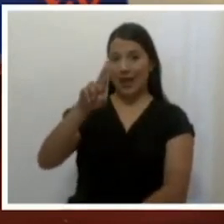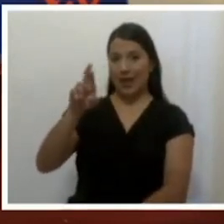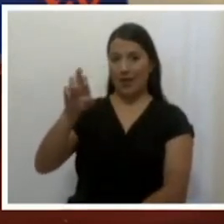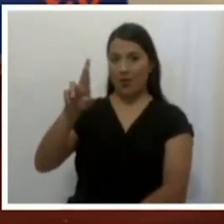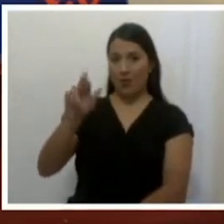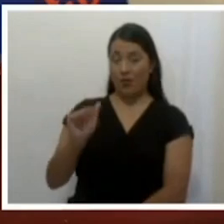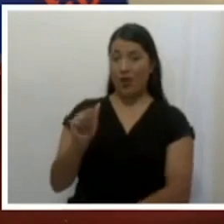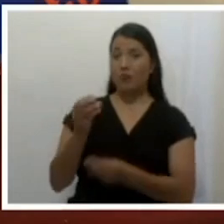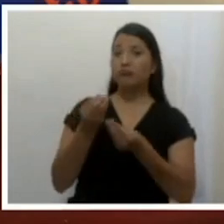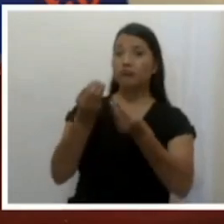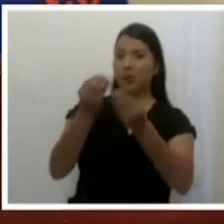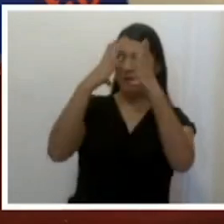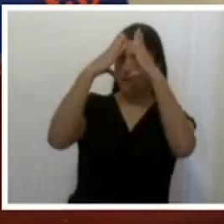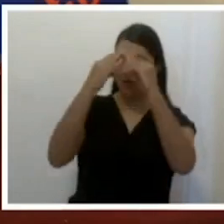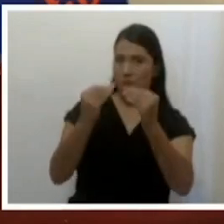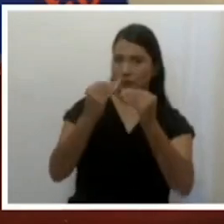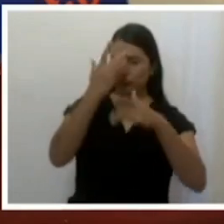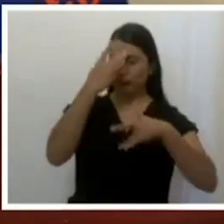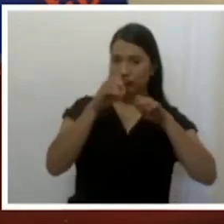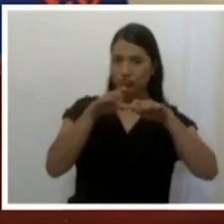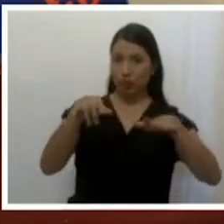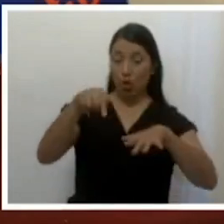de este sábado 1 de agosto.